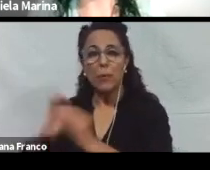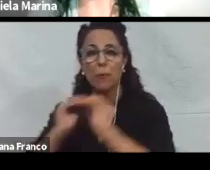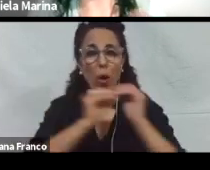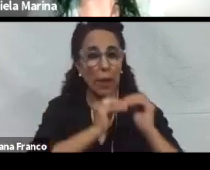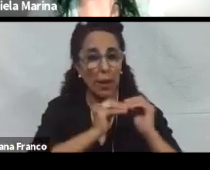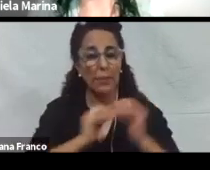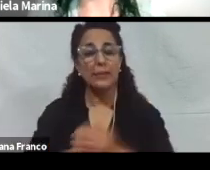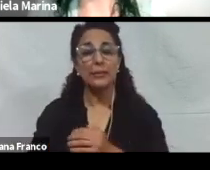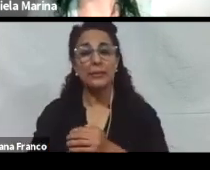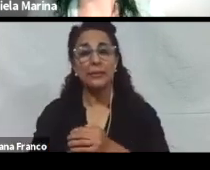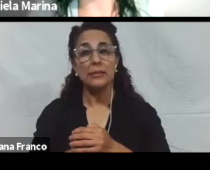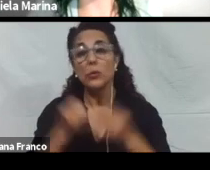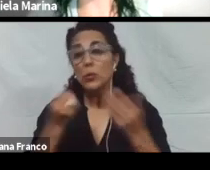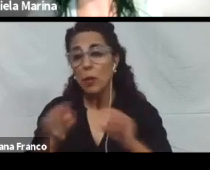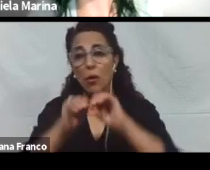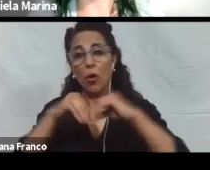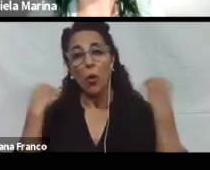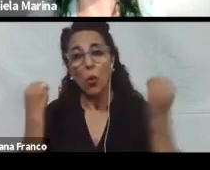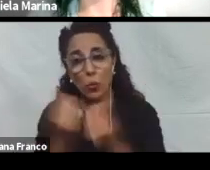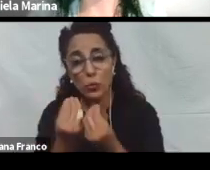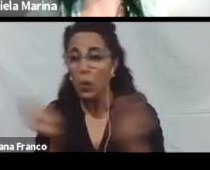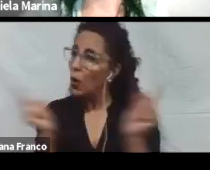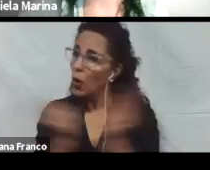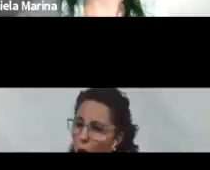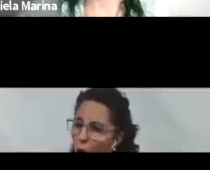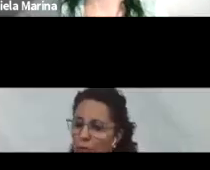hacer una breve conclusión de todo lo que estuvimos hablando.